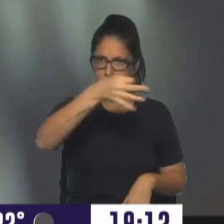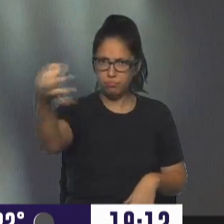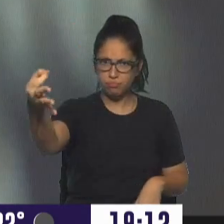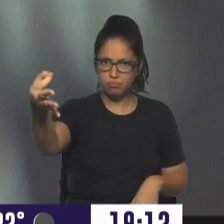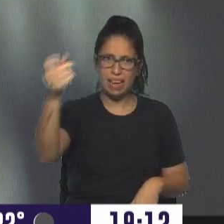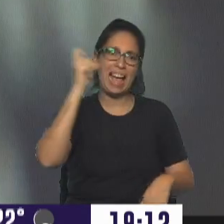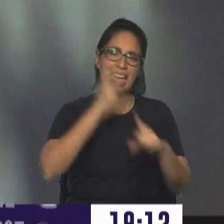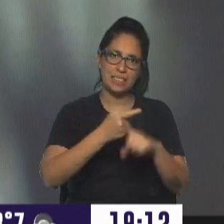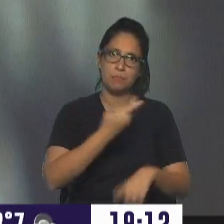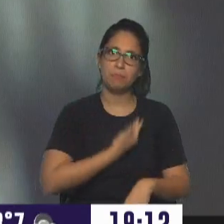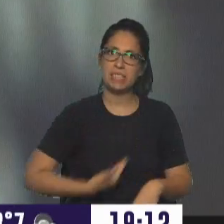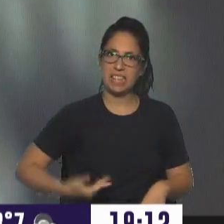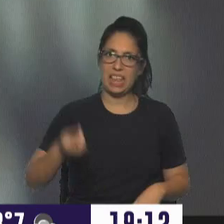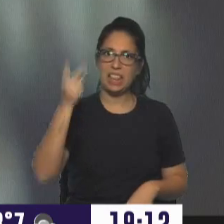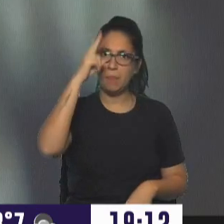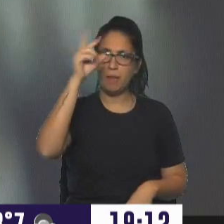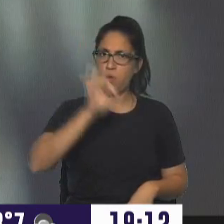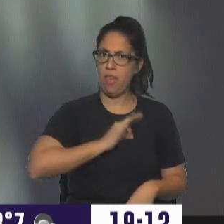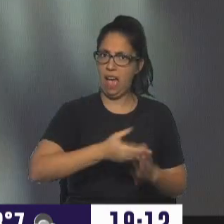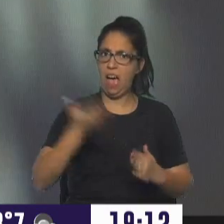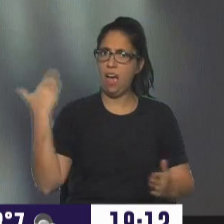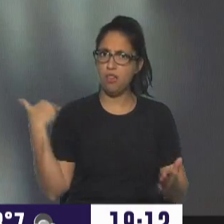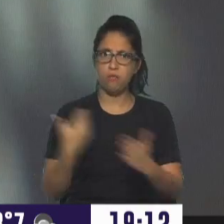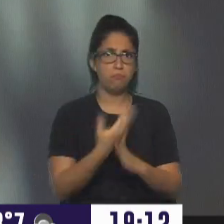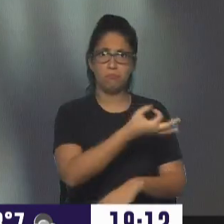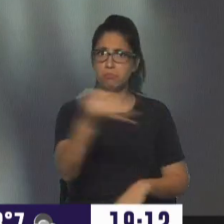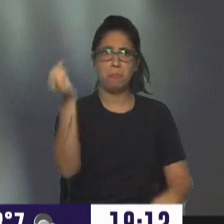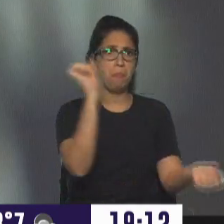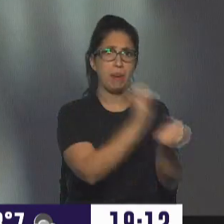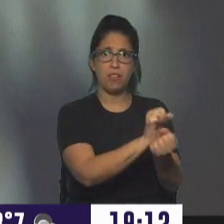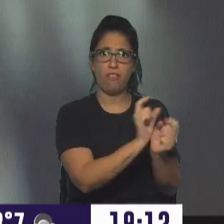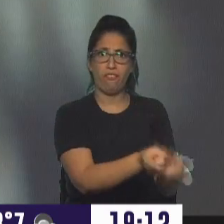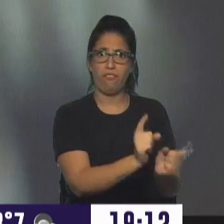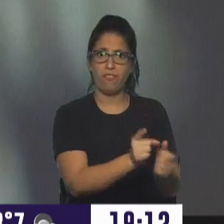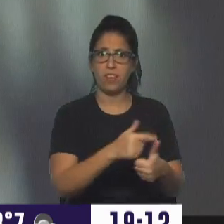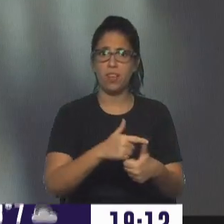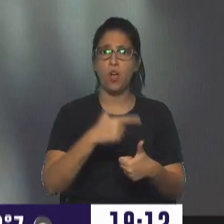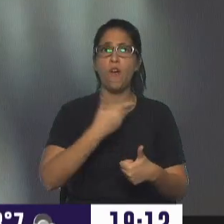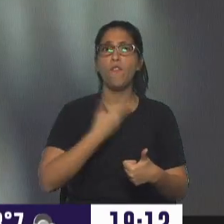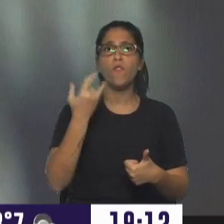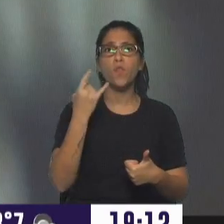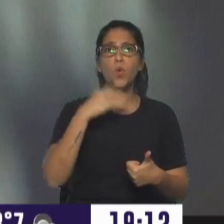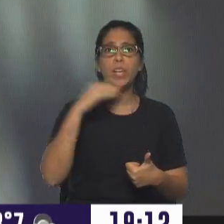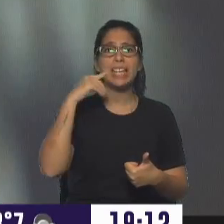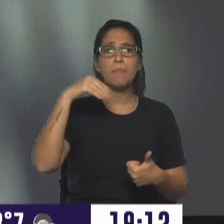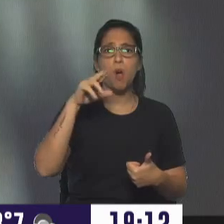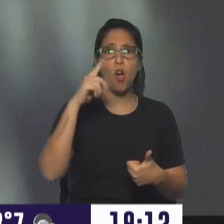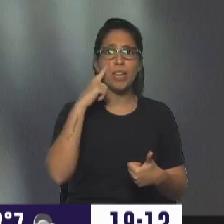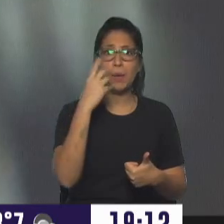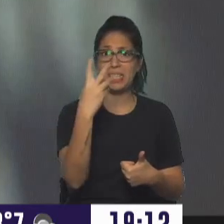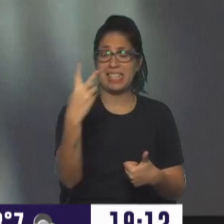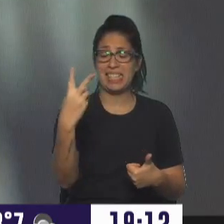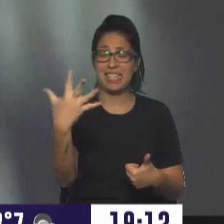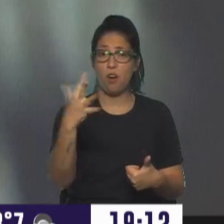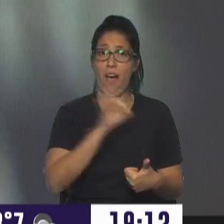prácticamente todos los exmandatarios de los últimos años están presos o estuvieron presos. Estamos hablando de Alberto Fujimori, que está cumpliendo una condena de 25